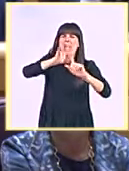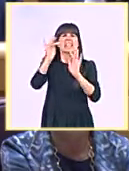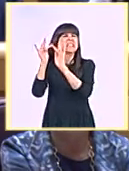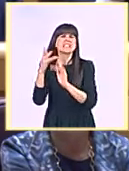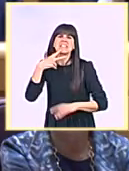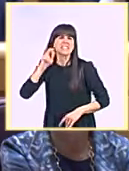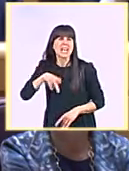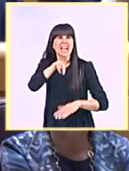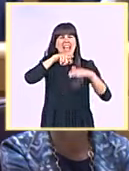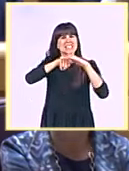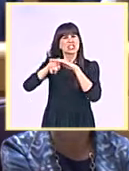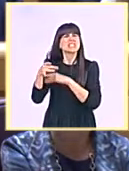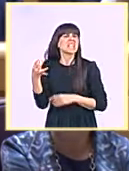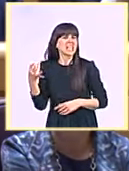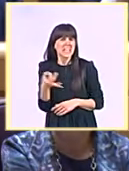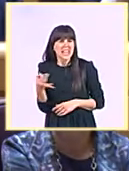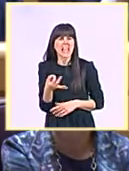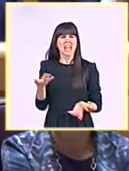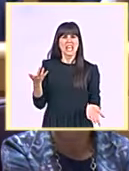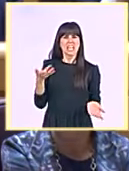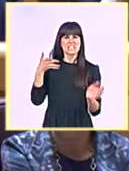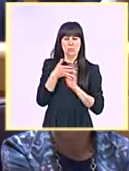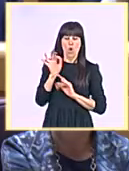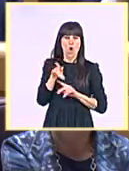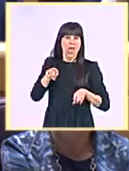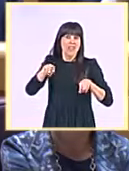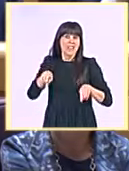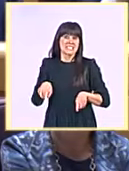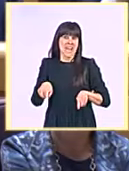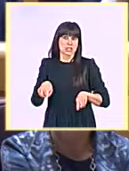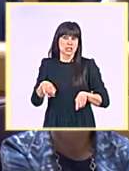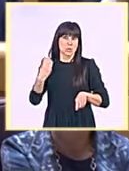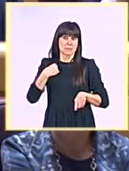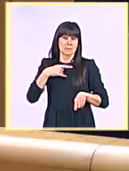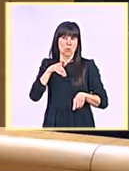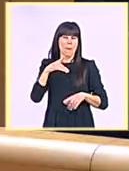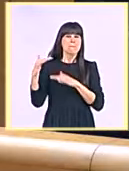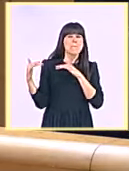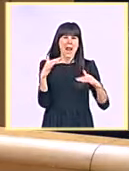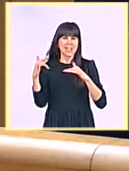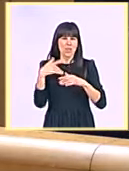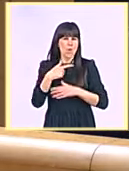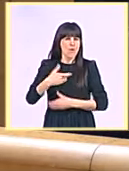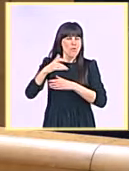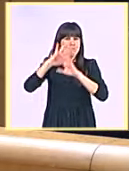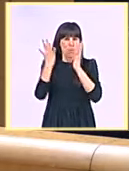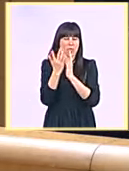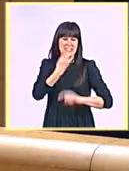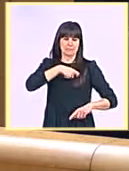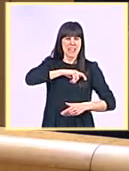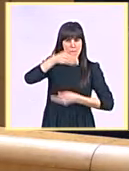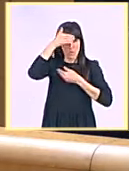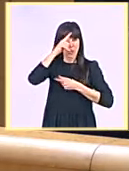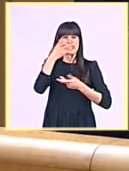descanso del partido de la Copa del Mundo España-Marrocos al que fue invitado el alcalde junto a su mujer, se cerraron